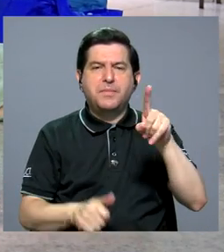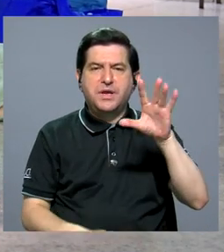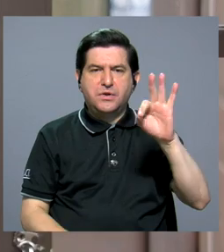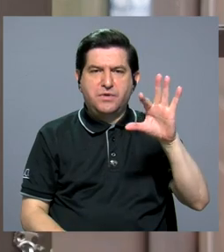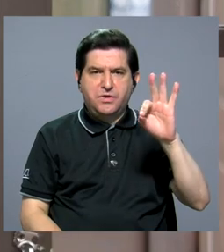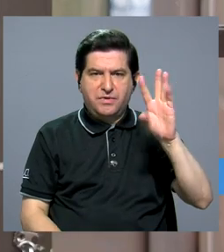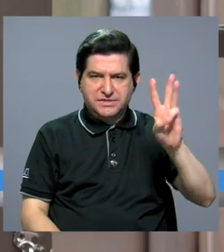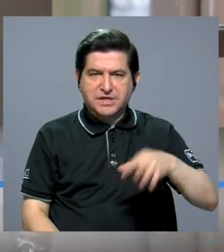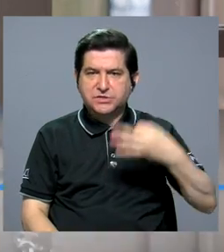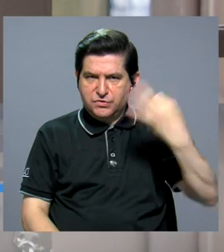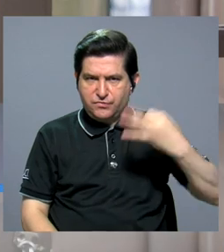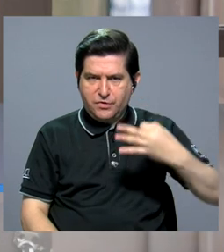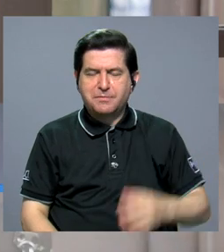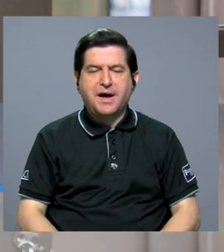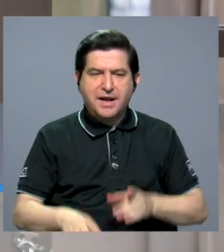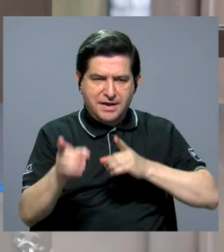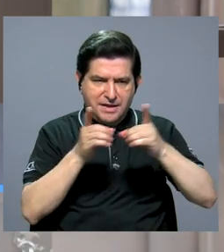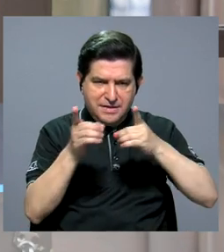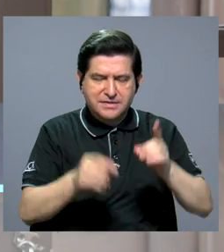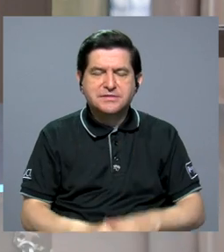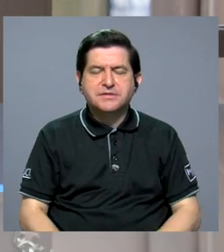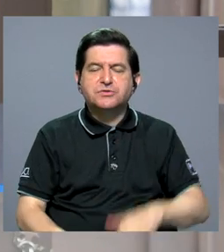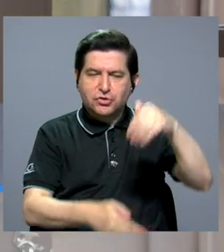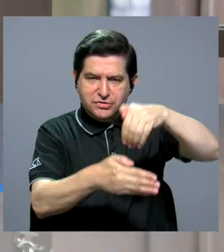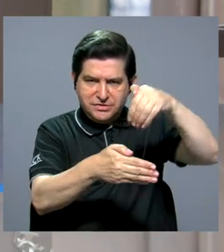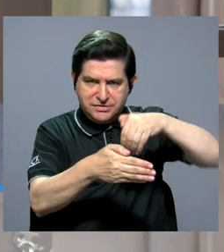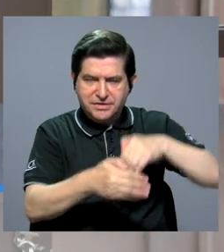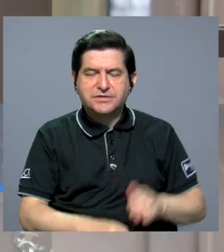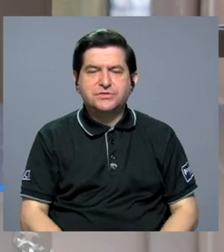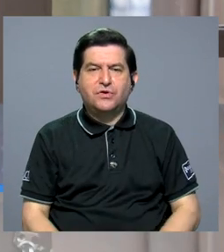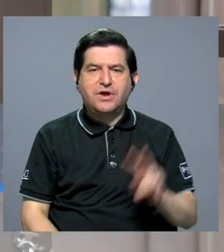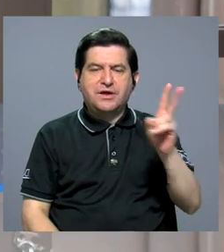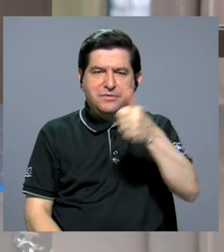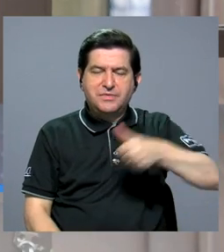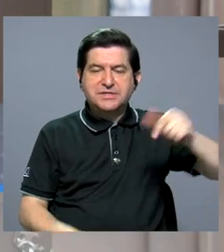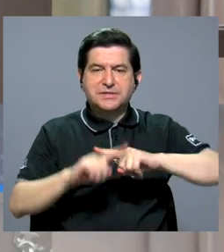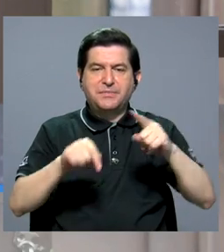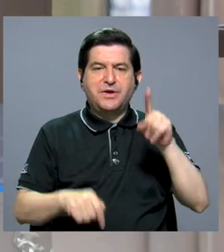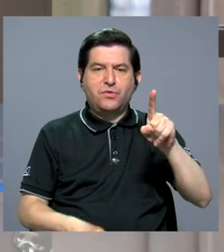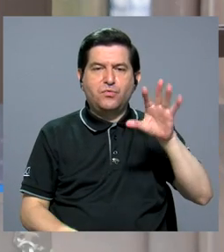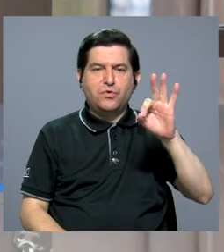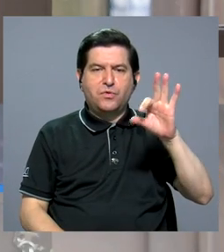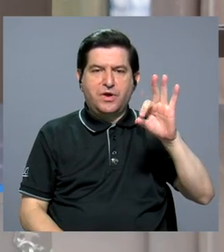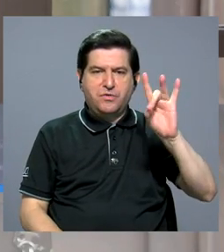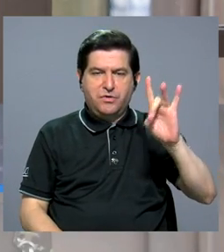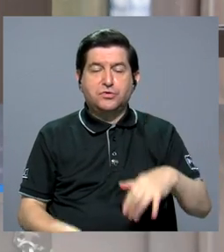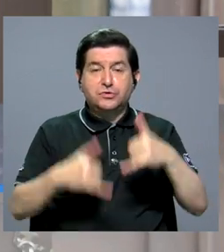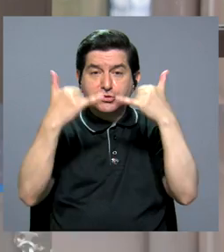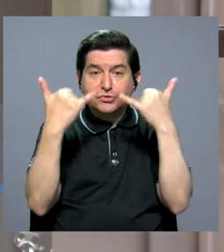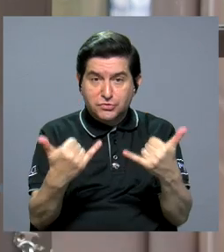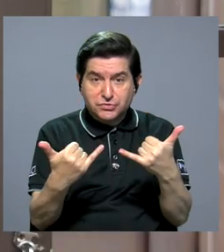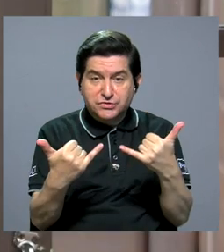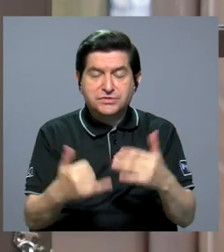formalmente en la descripción en la vicerrectoría, pero que desde el 88 había tenido ya algunas